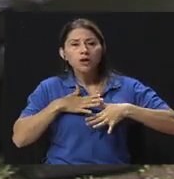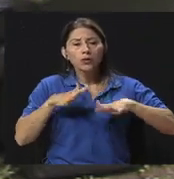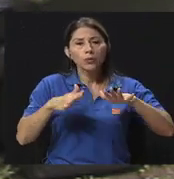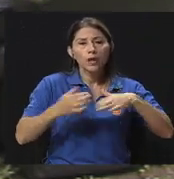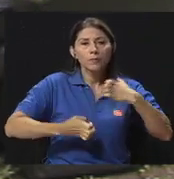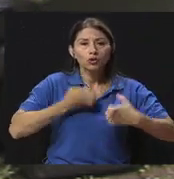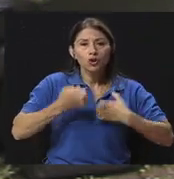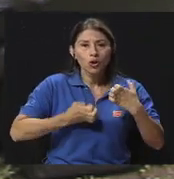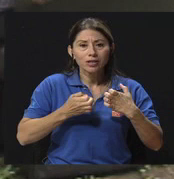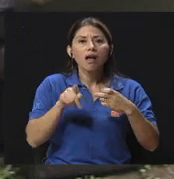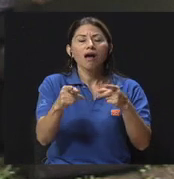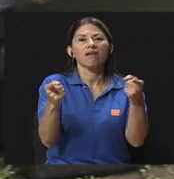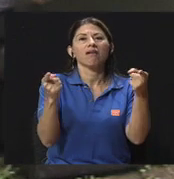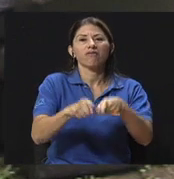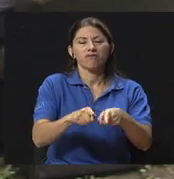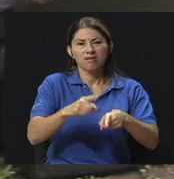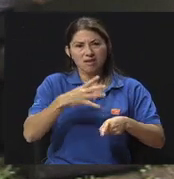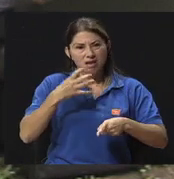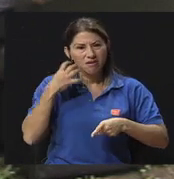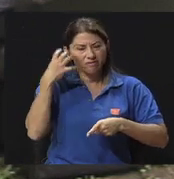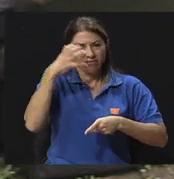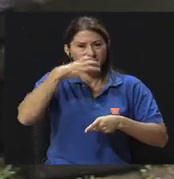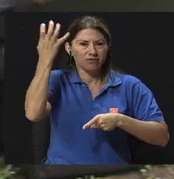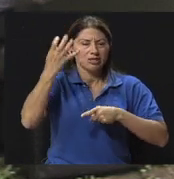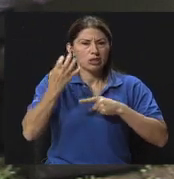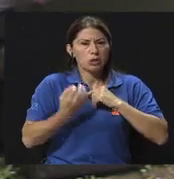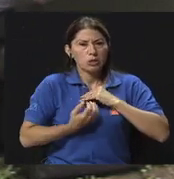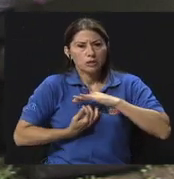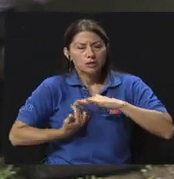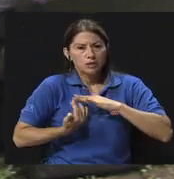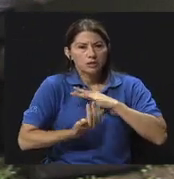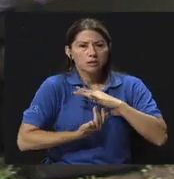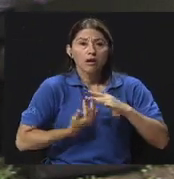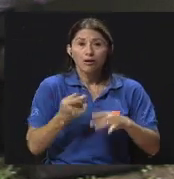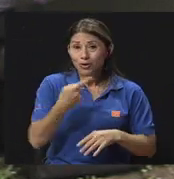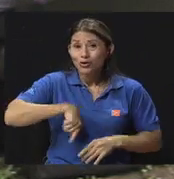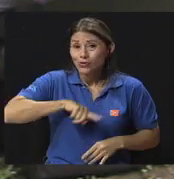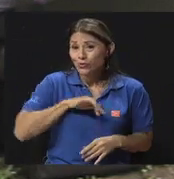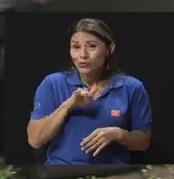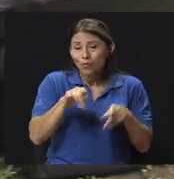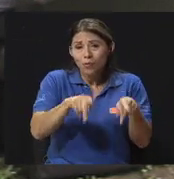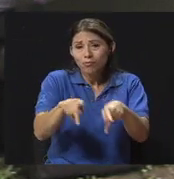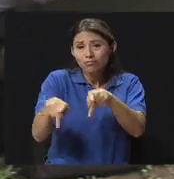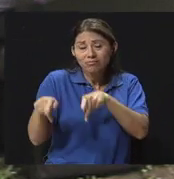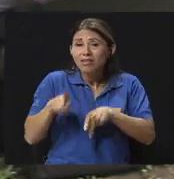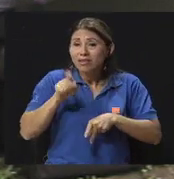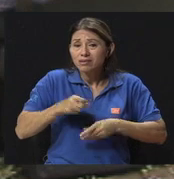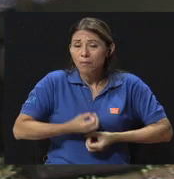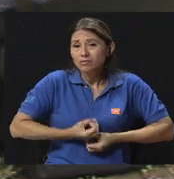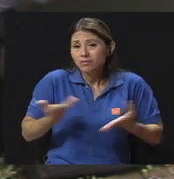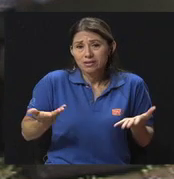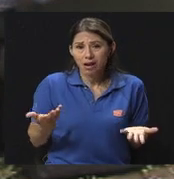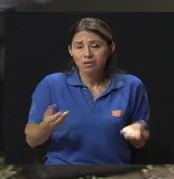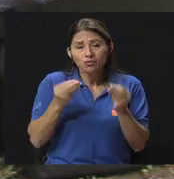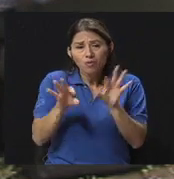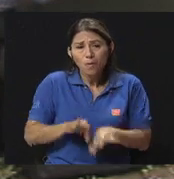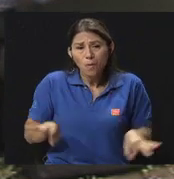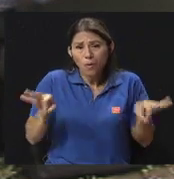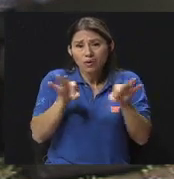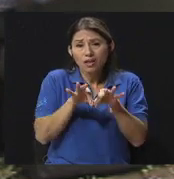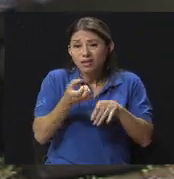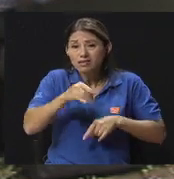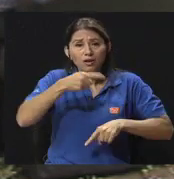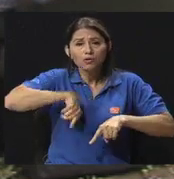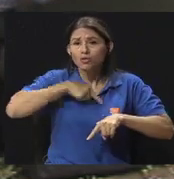de ahí surge la agresividad, el enojo, porque como seres humanos necesitamos expresarnos. Ese es también un elemento importante. Y al no poder